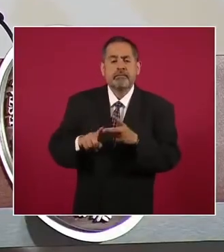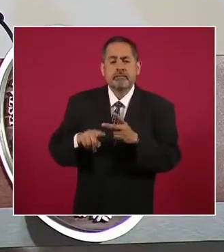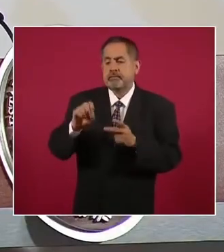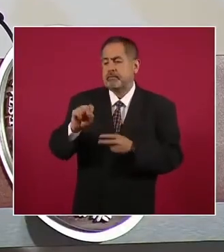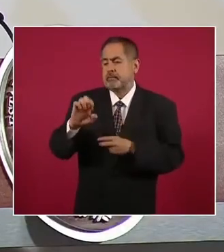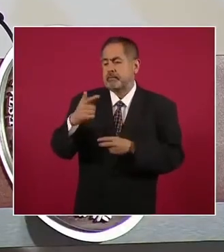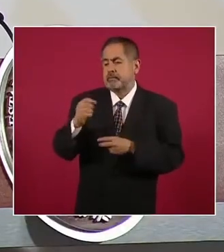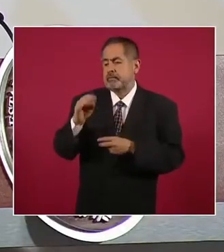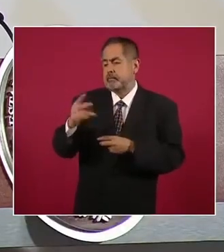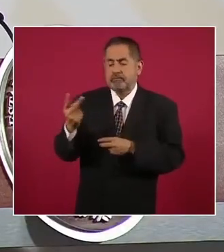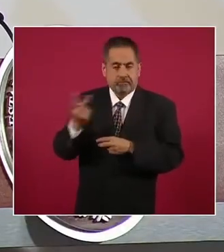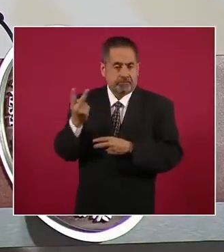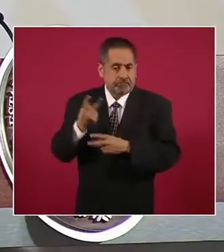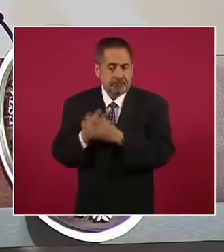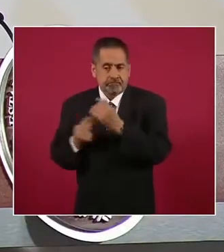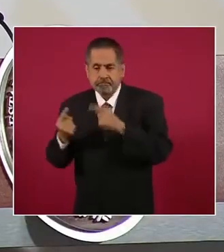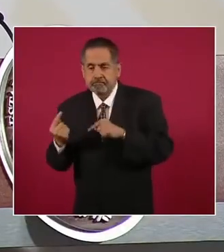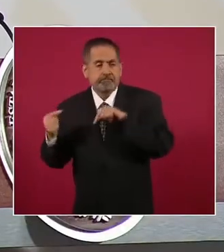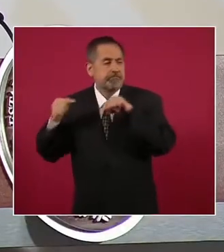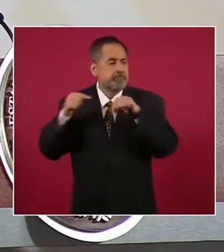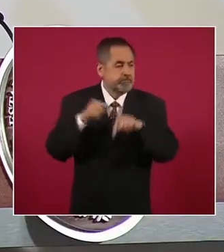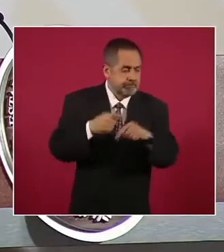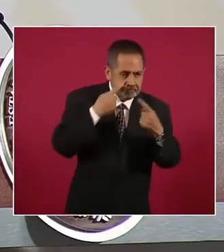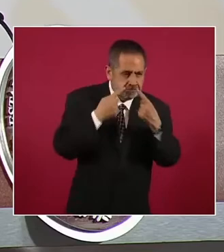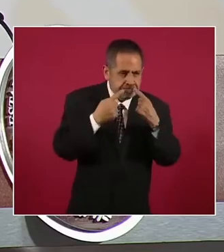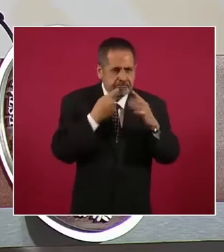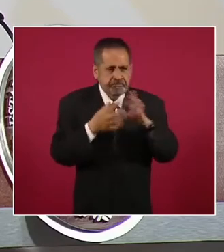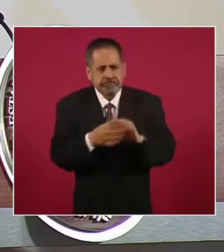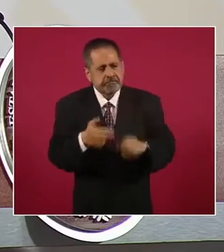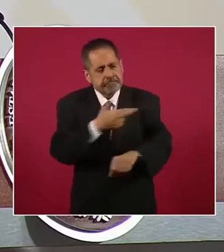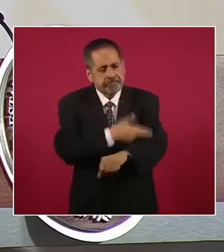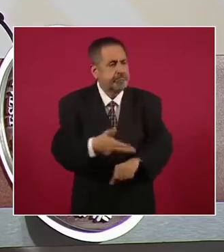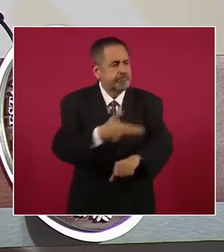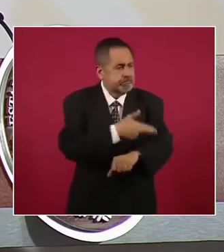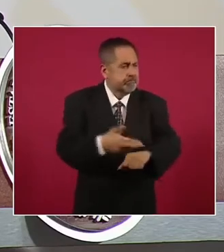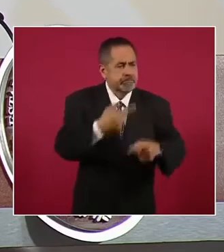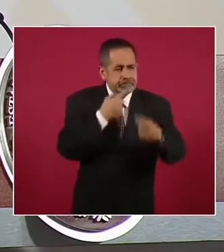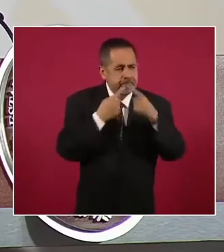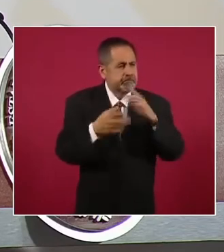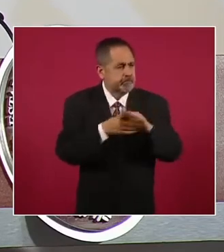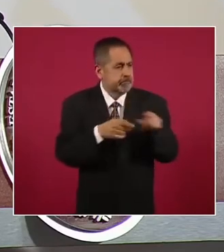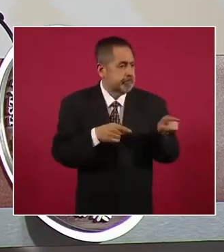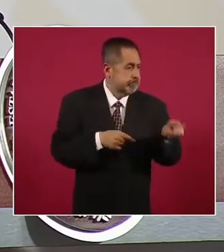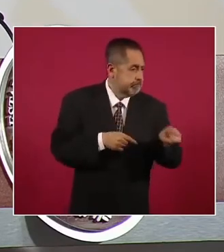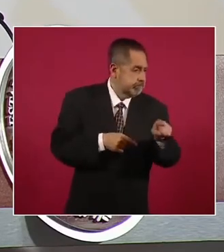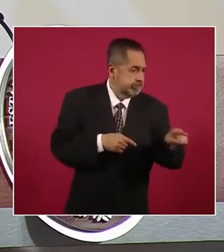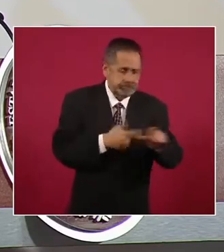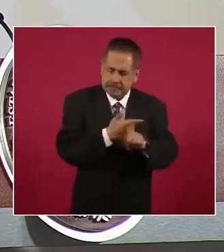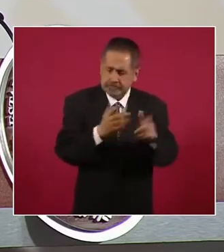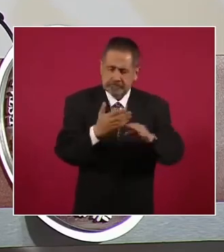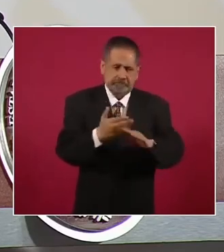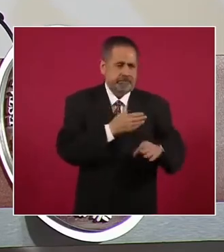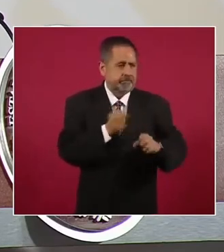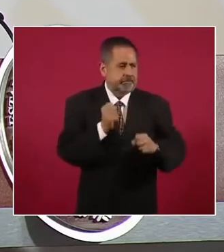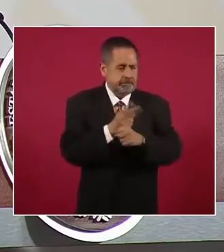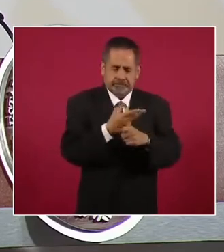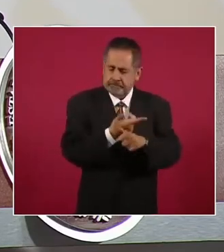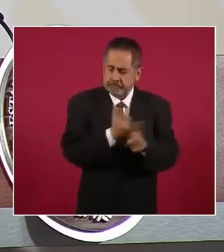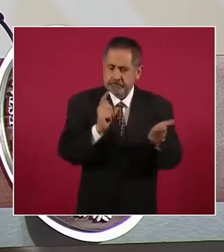Gobernación nos dimos a la tarea de gestionar las libertades anticipadas,